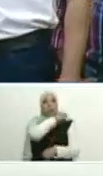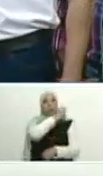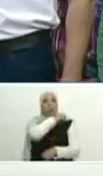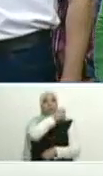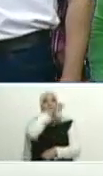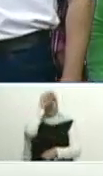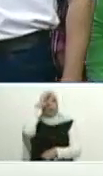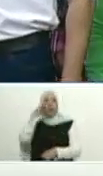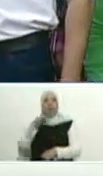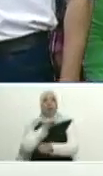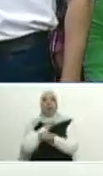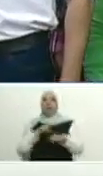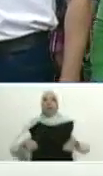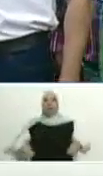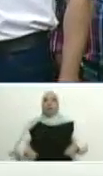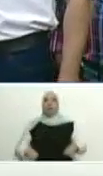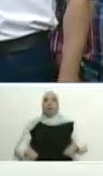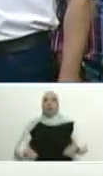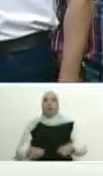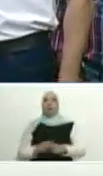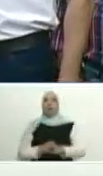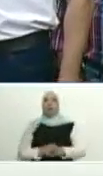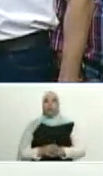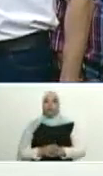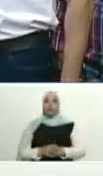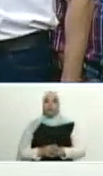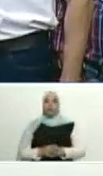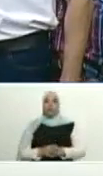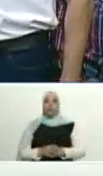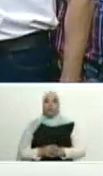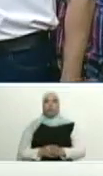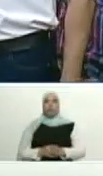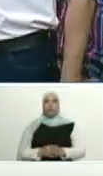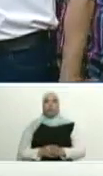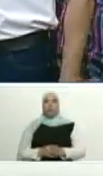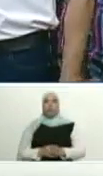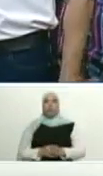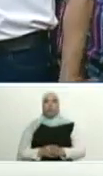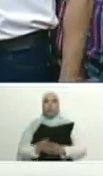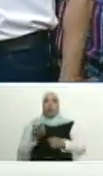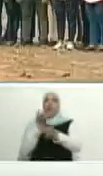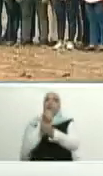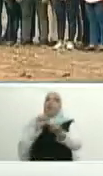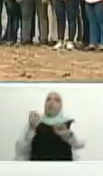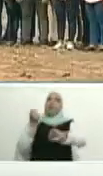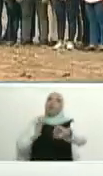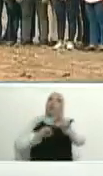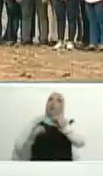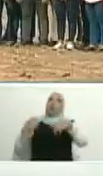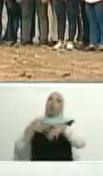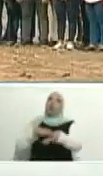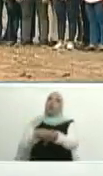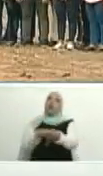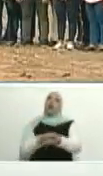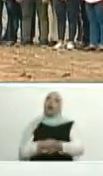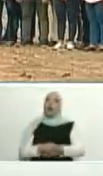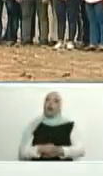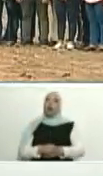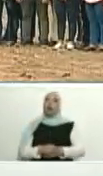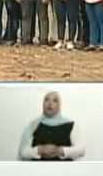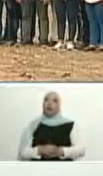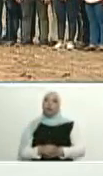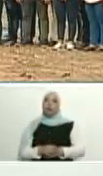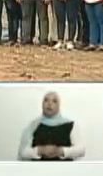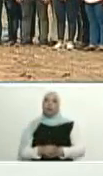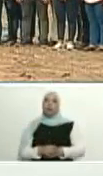general Lenín Lorenzo Ramírez, comandante de la región de defensa integral de los Llanos. El